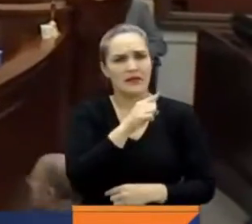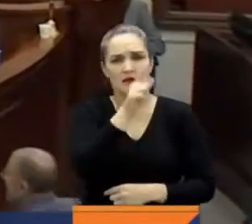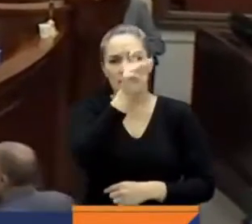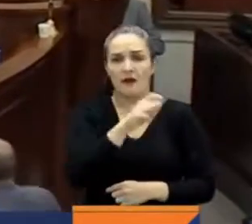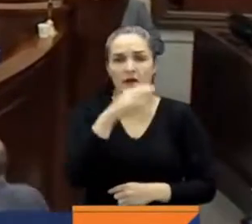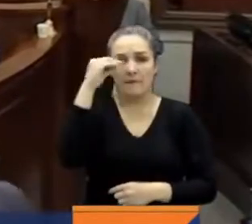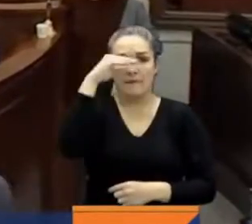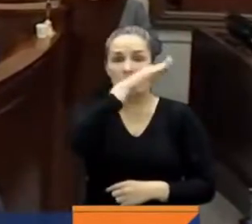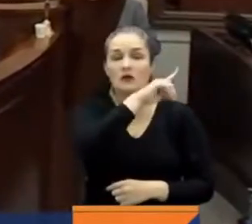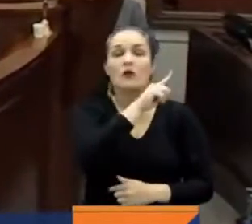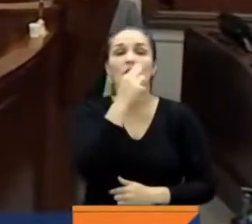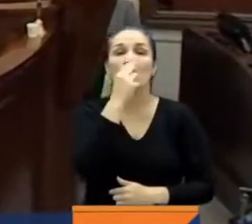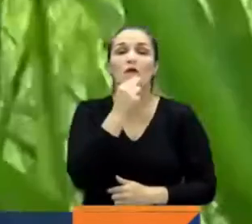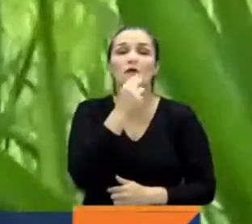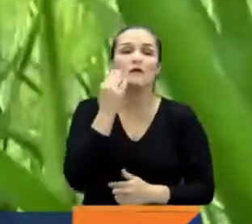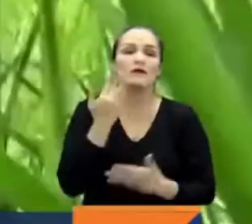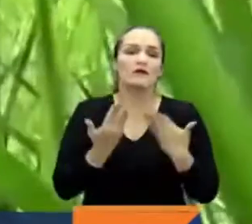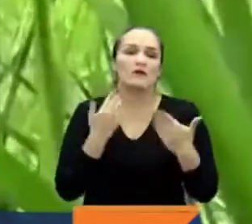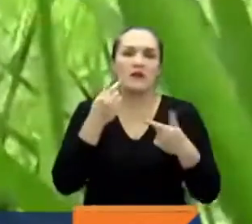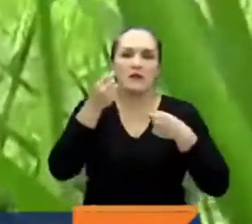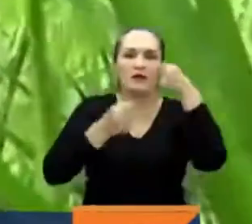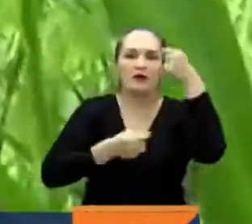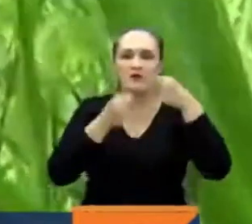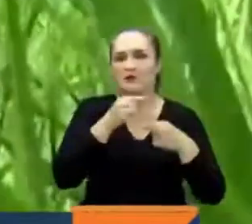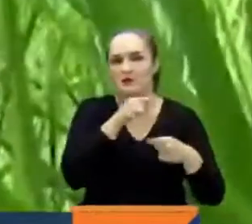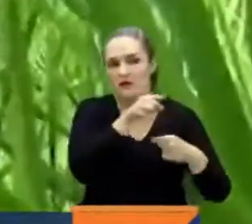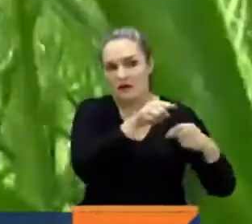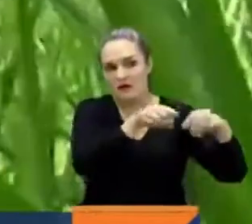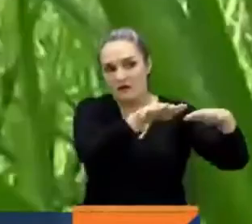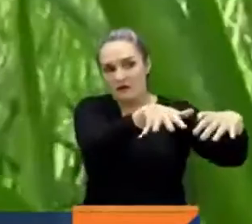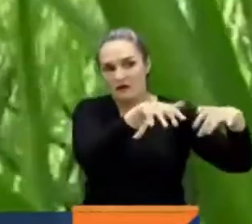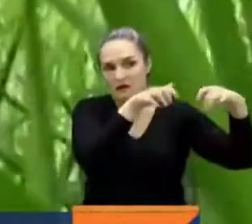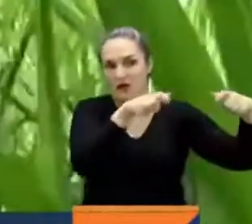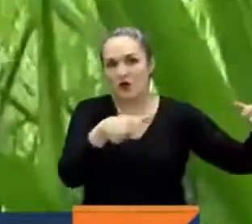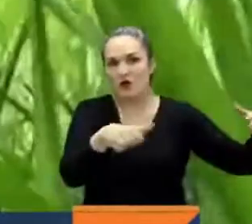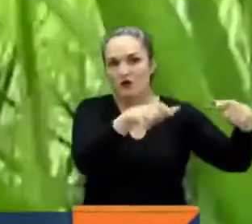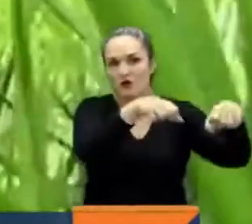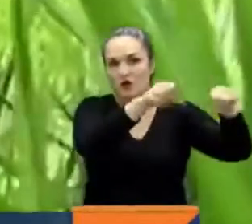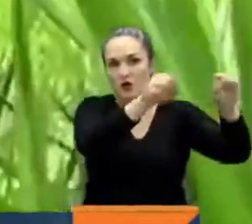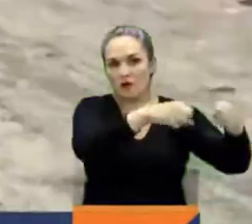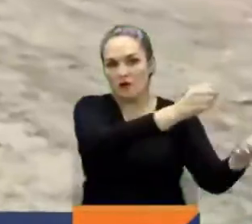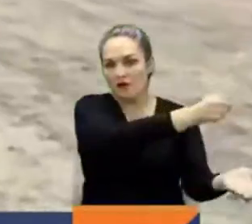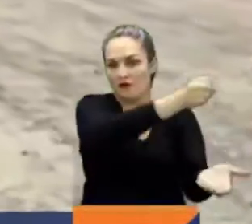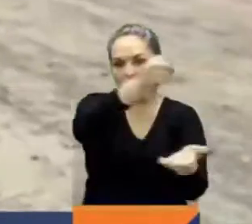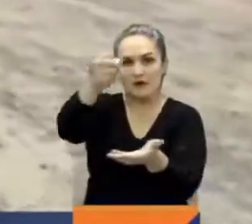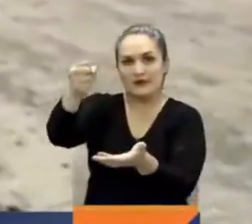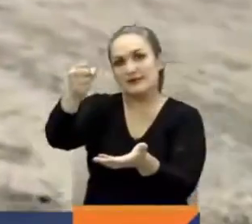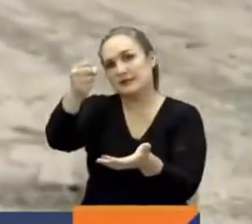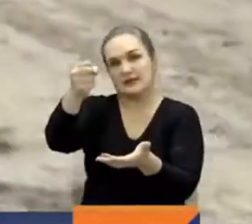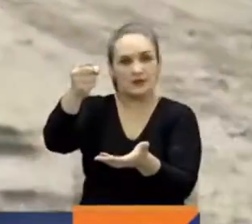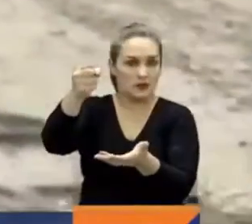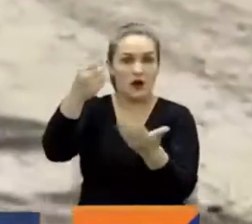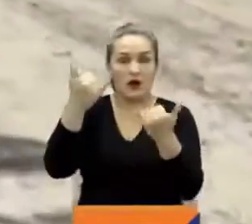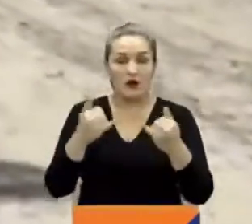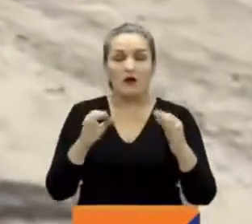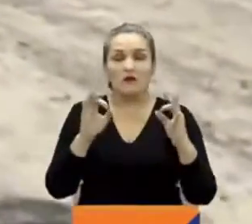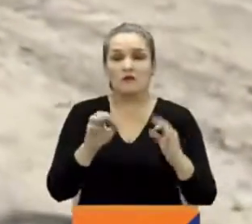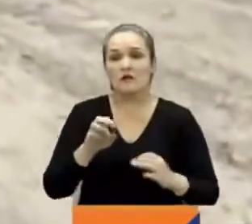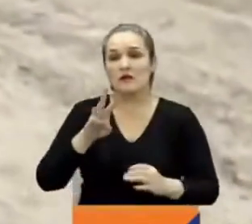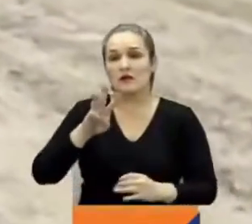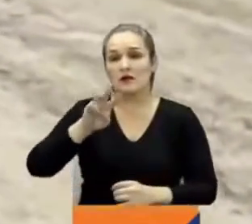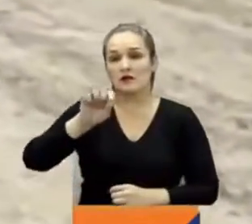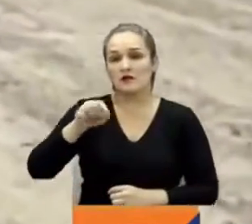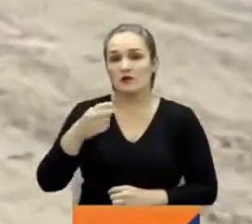presidente Petro dependerán del presupuesto que apruebe el Congreso destinadas a las fuerzas militares para el otro año, que por ahora es del 3,21